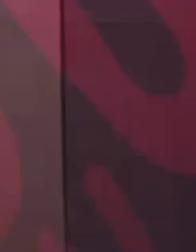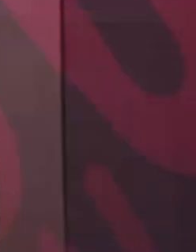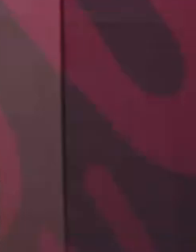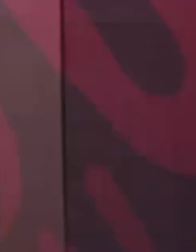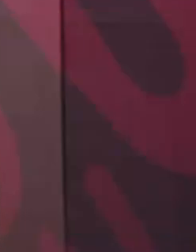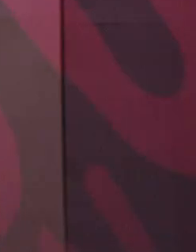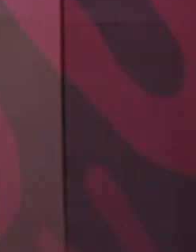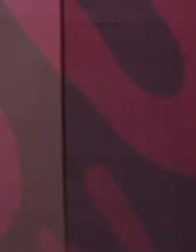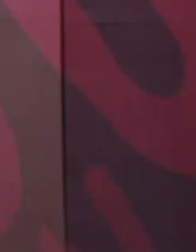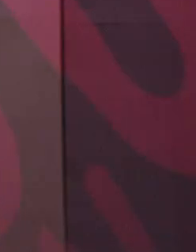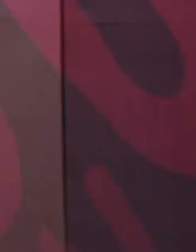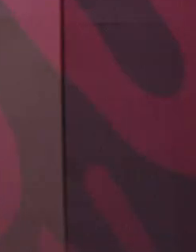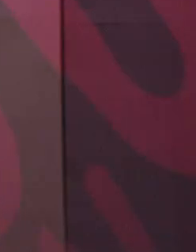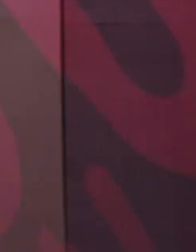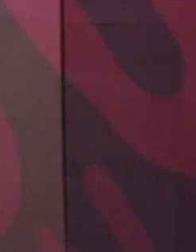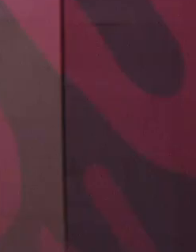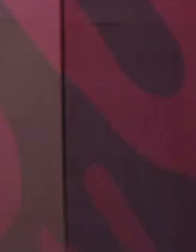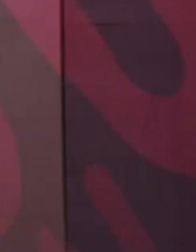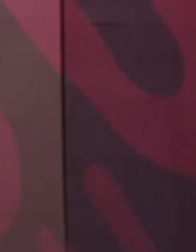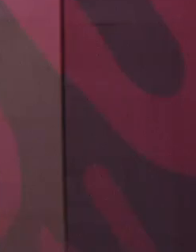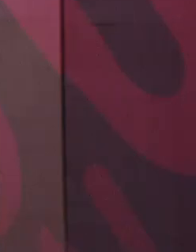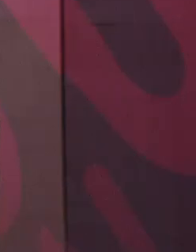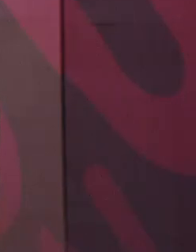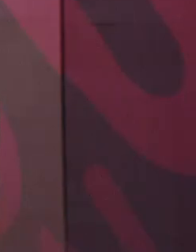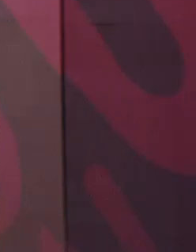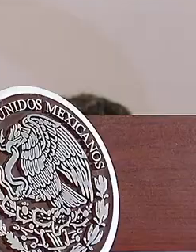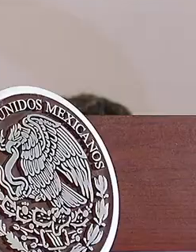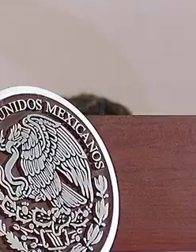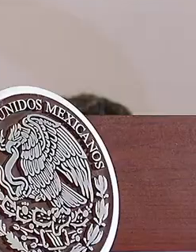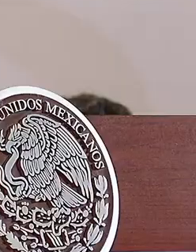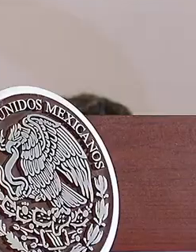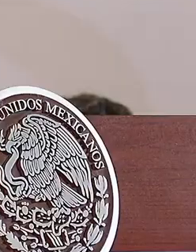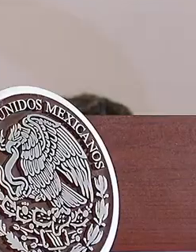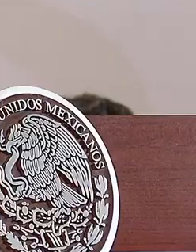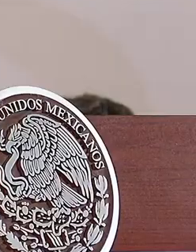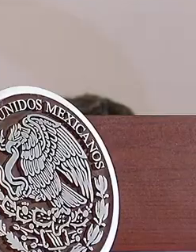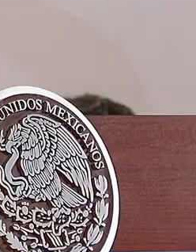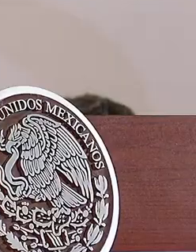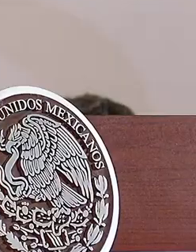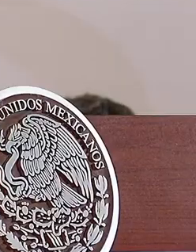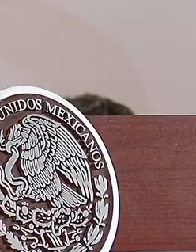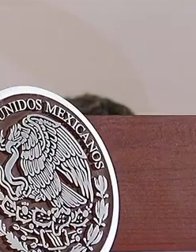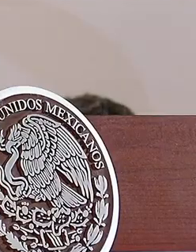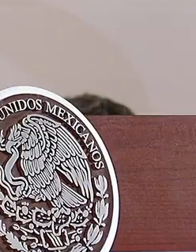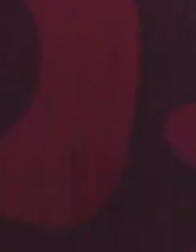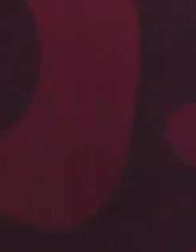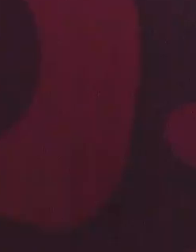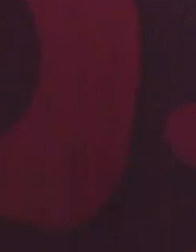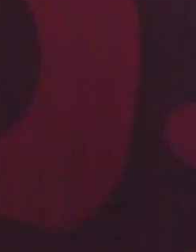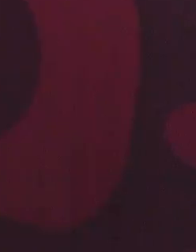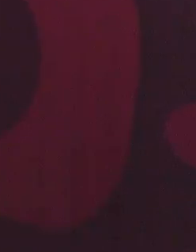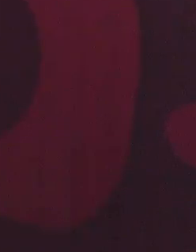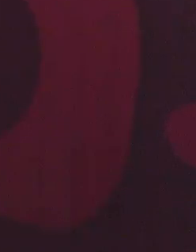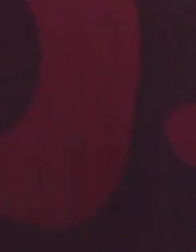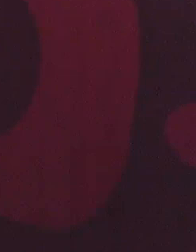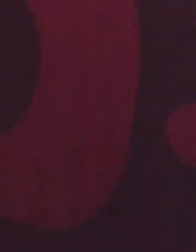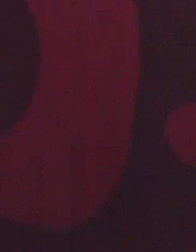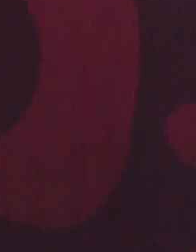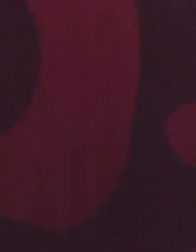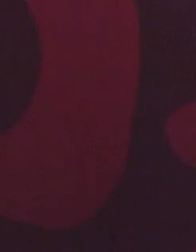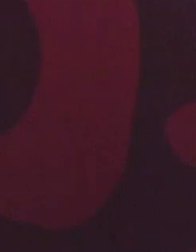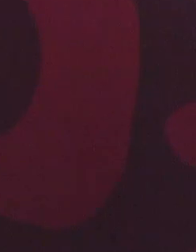distintas maneras no voy a dejar de repetir el engaño de que no podían aumentar